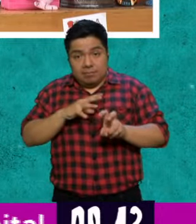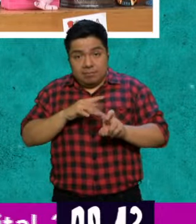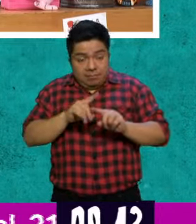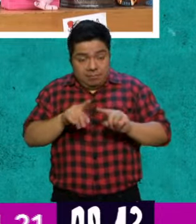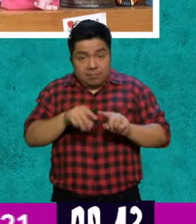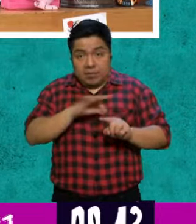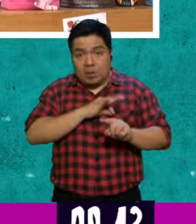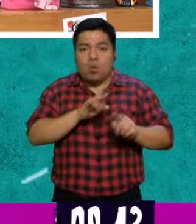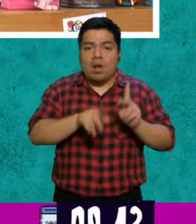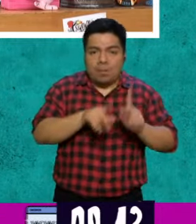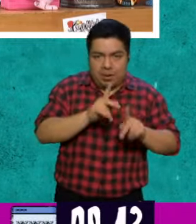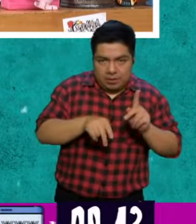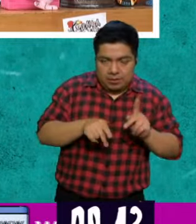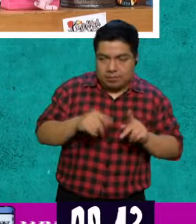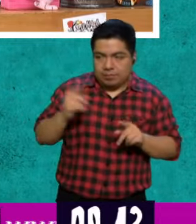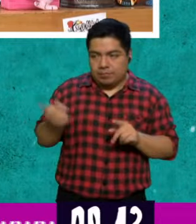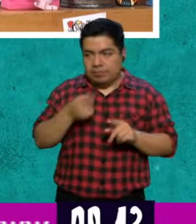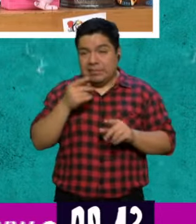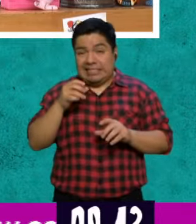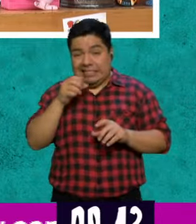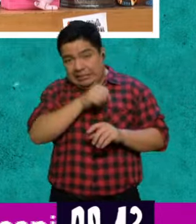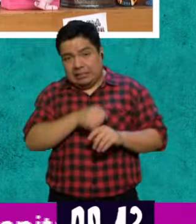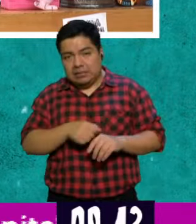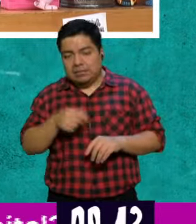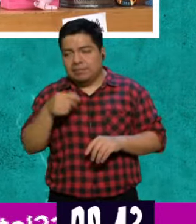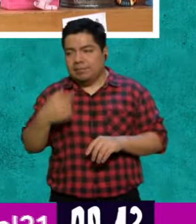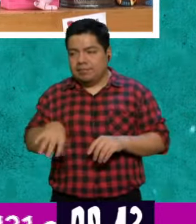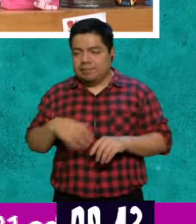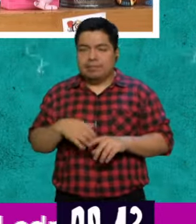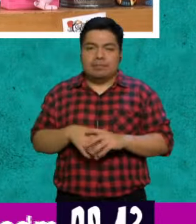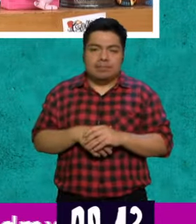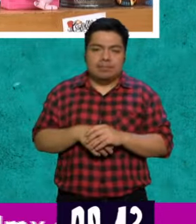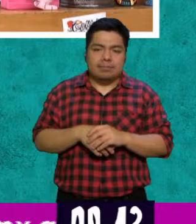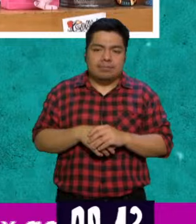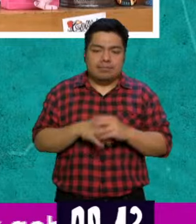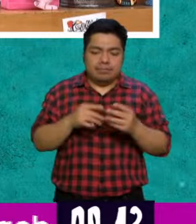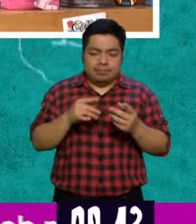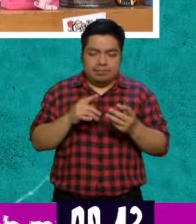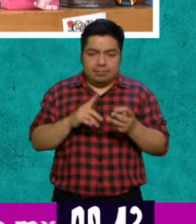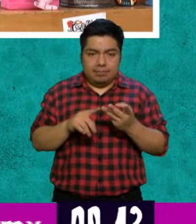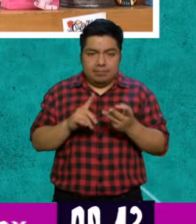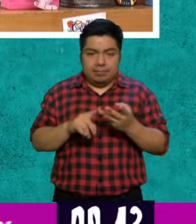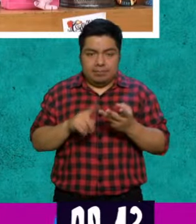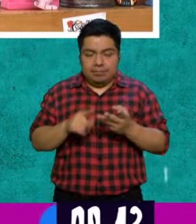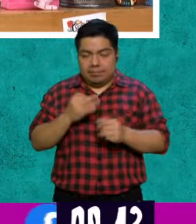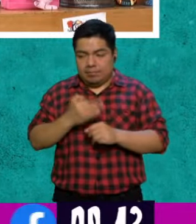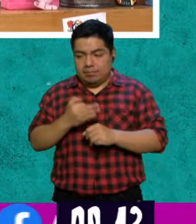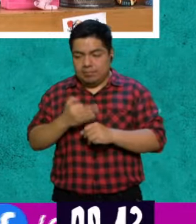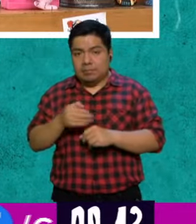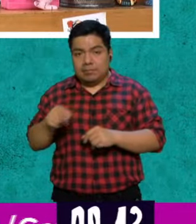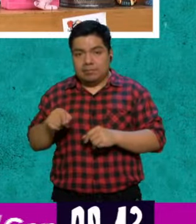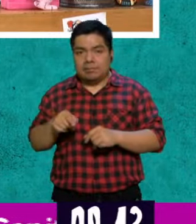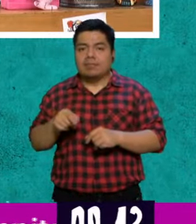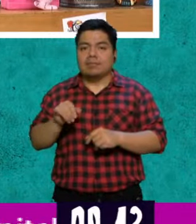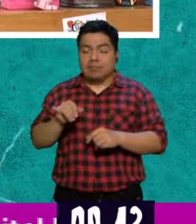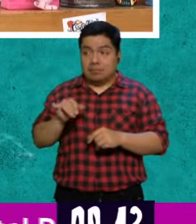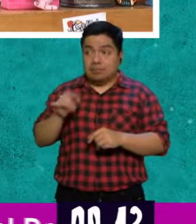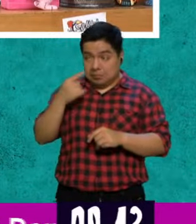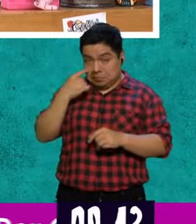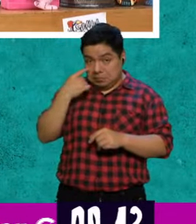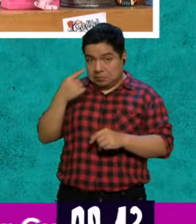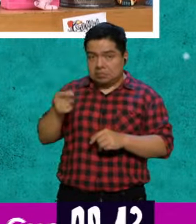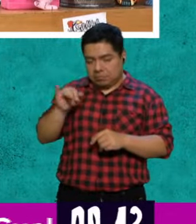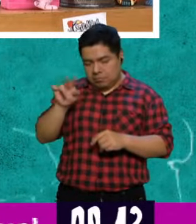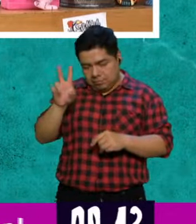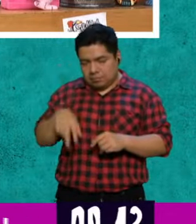han preguntado mucho sobre el impacto del calor en el estado de ánimo. Entonces lo voy a investigar y eso va a ser